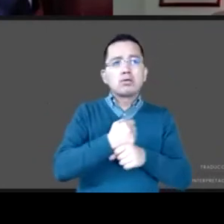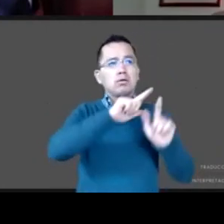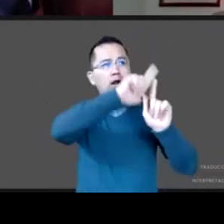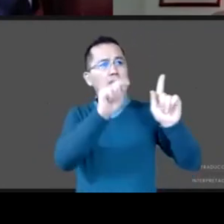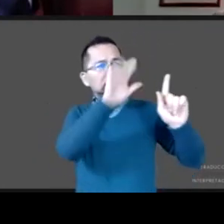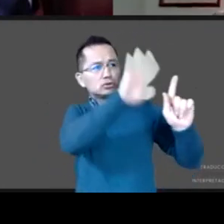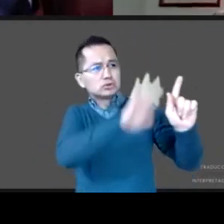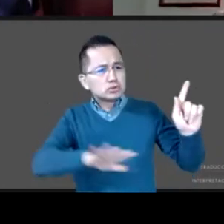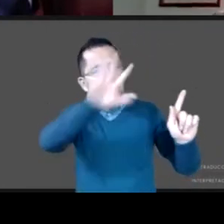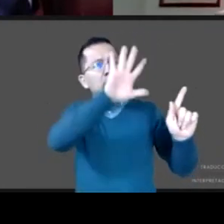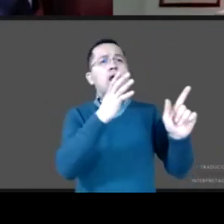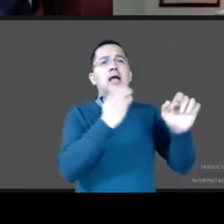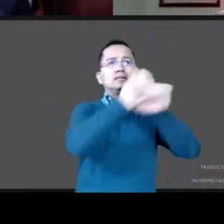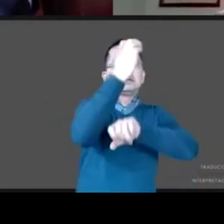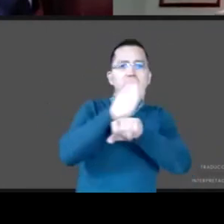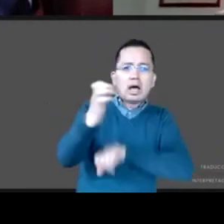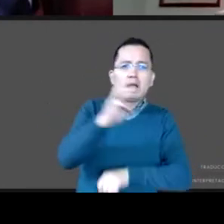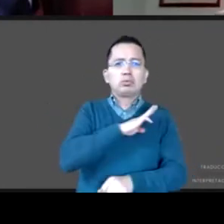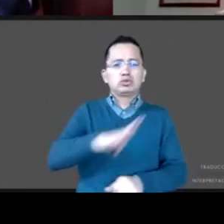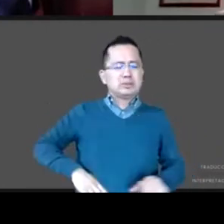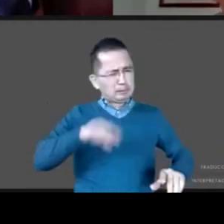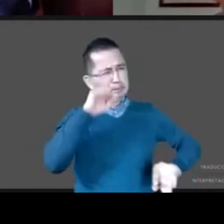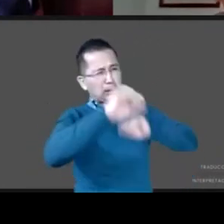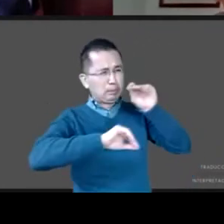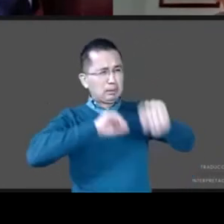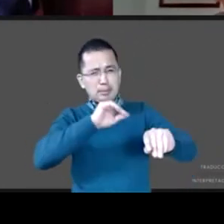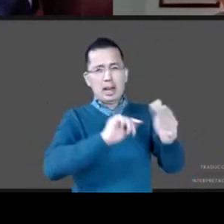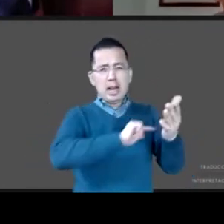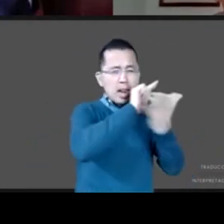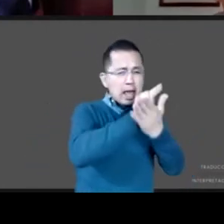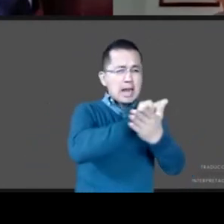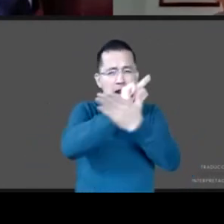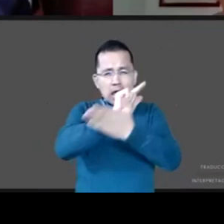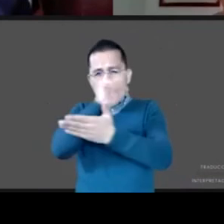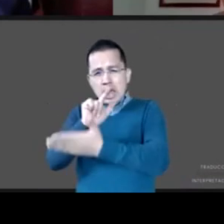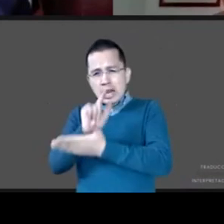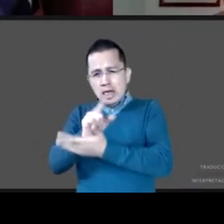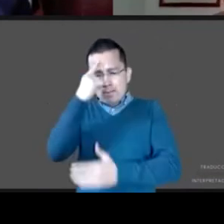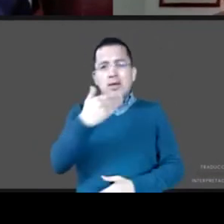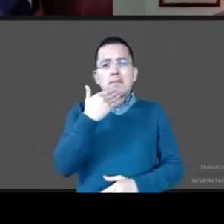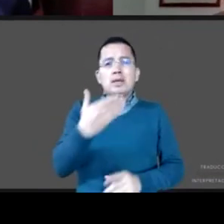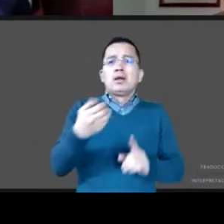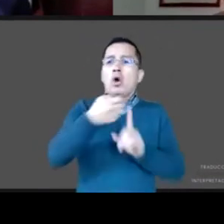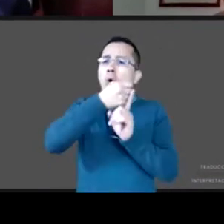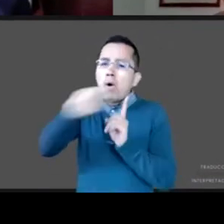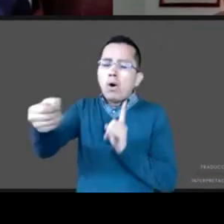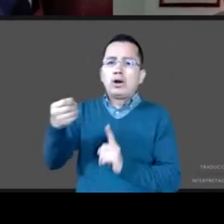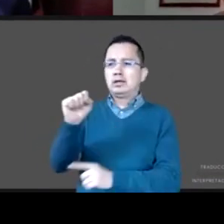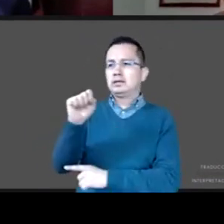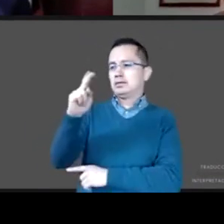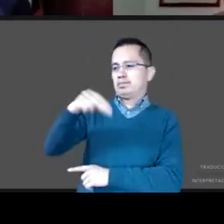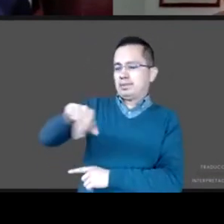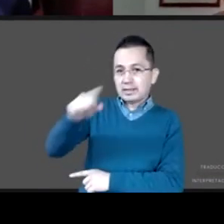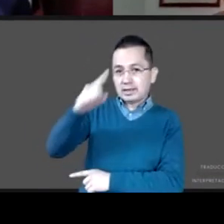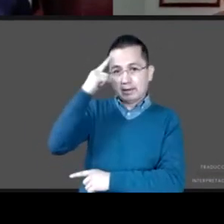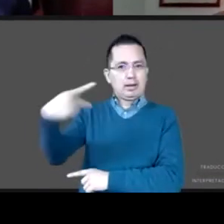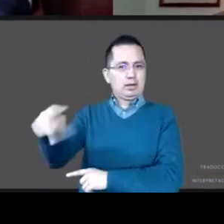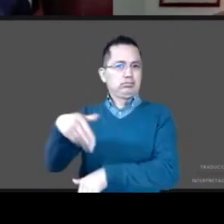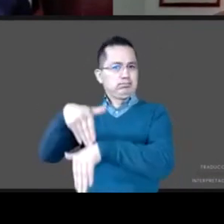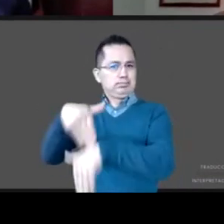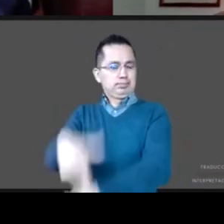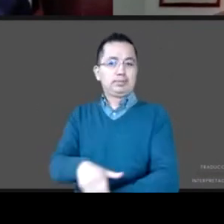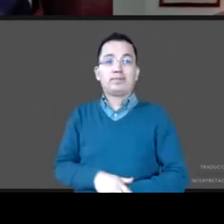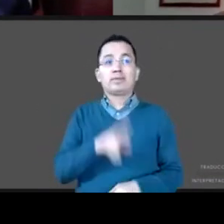estructuras que le den claridad qué debe ser cada una de las partes. El DIF es una parte, una parte importante, porque